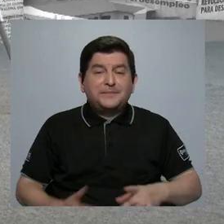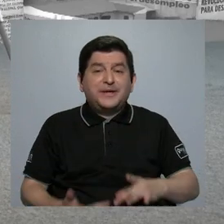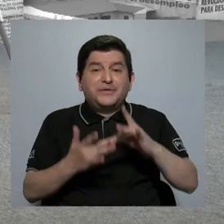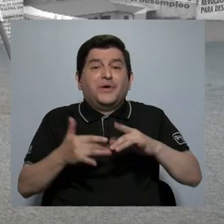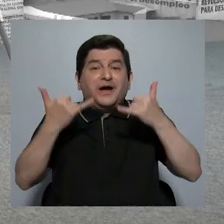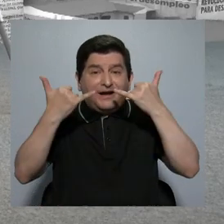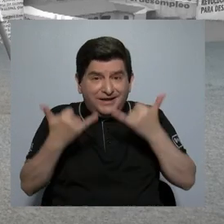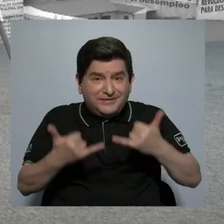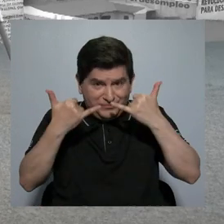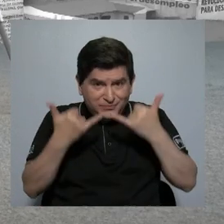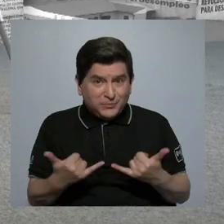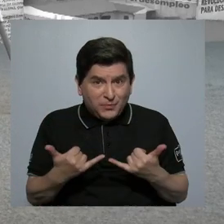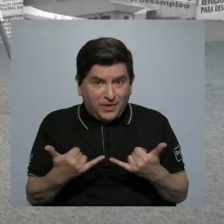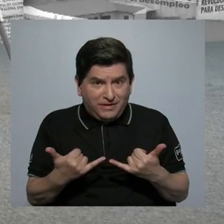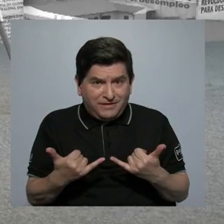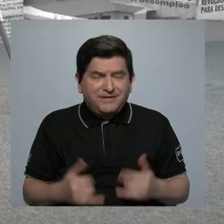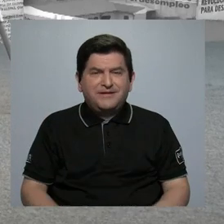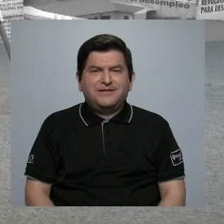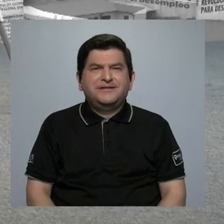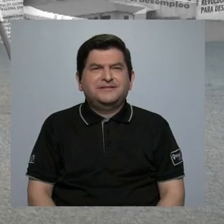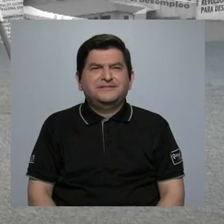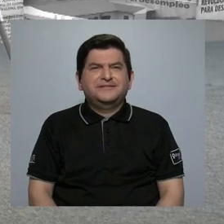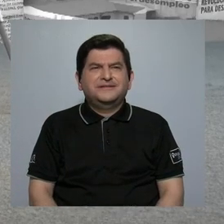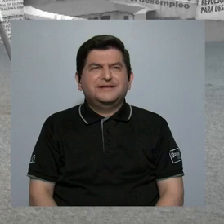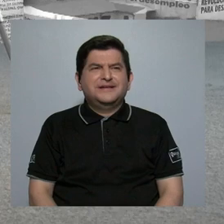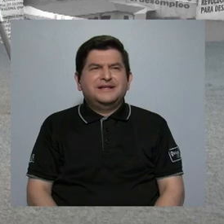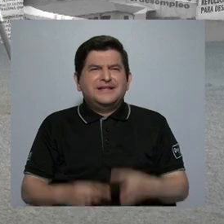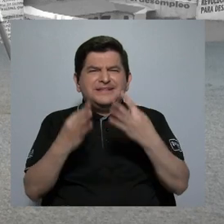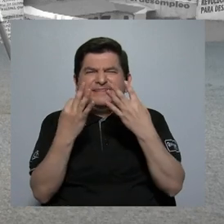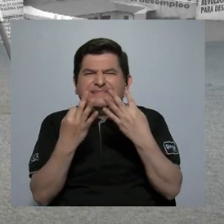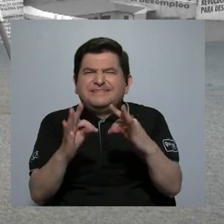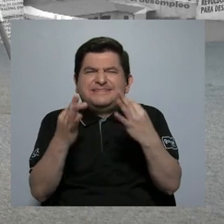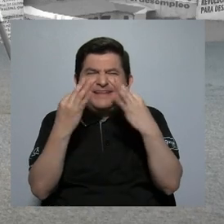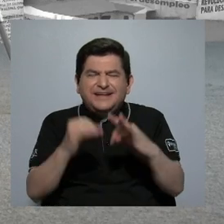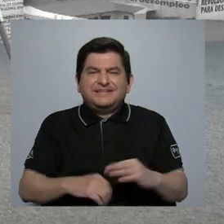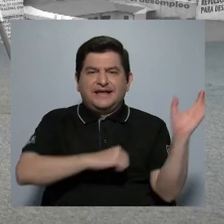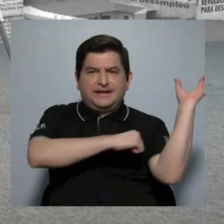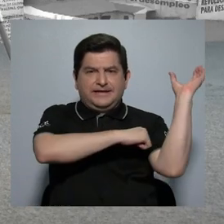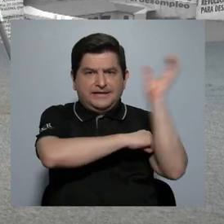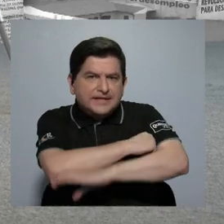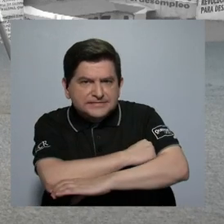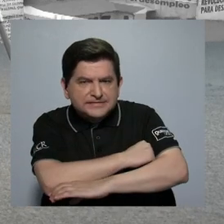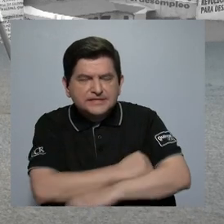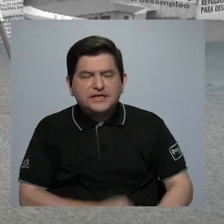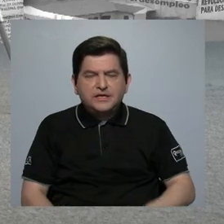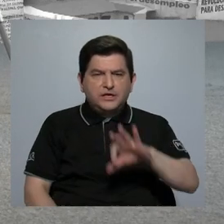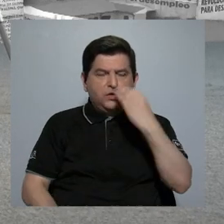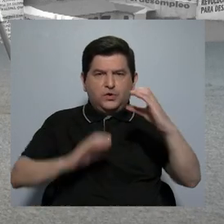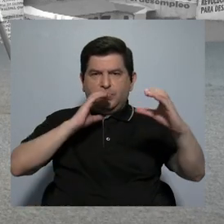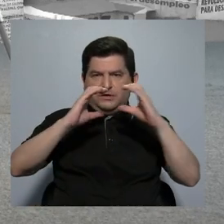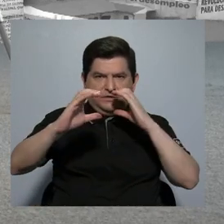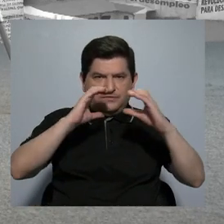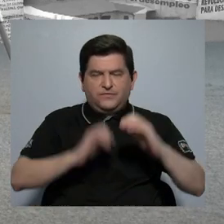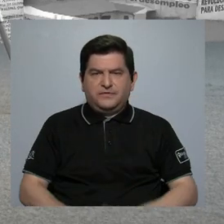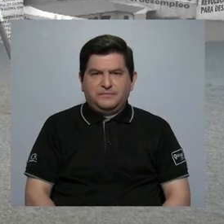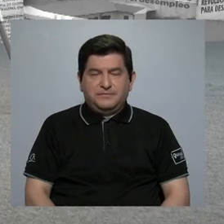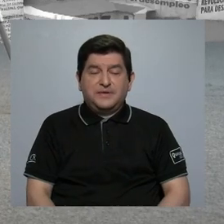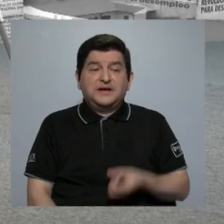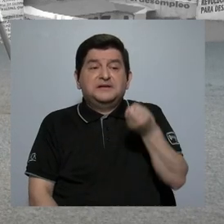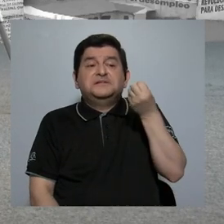esta particularmente, el buscar la forma de castigar a los medios de comunicación